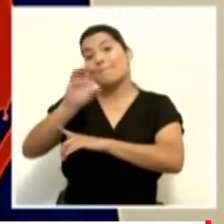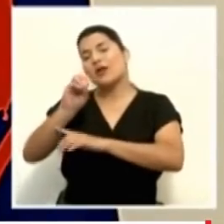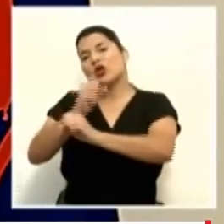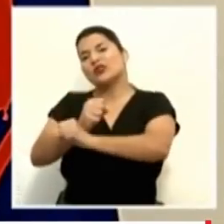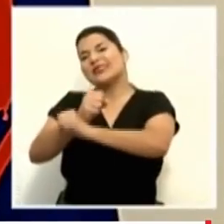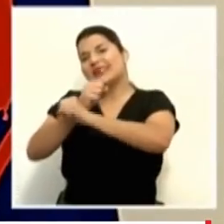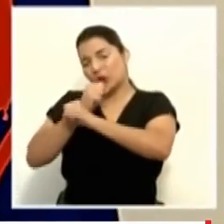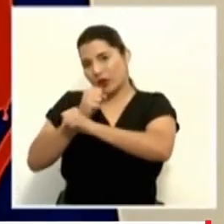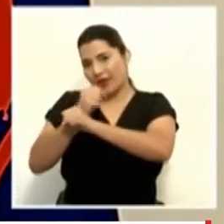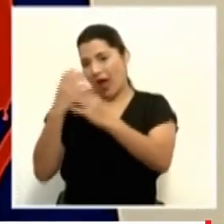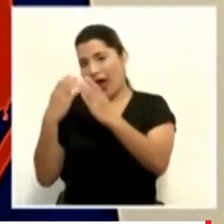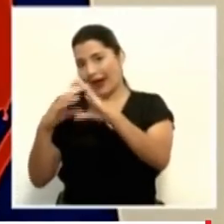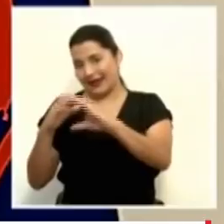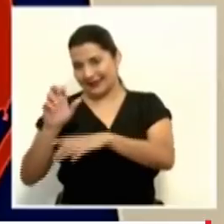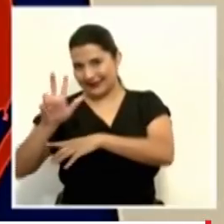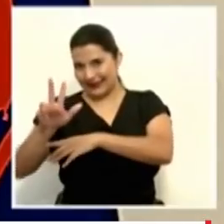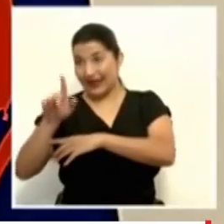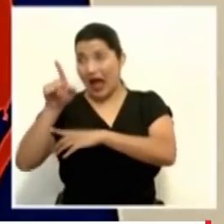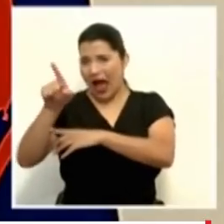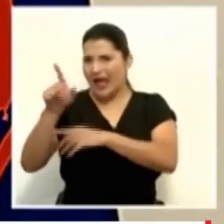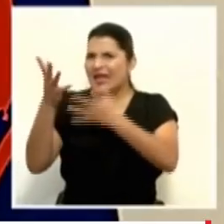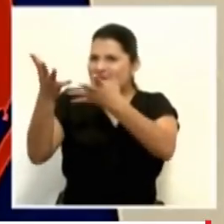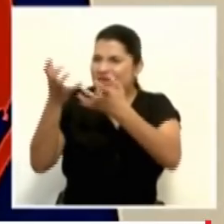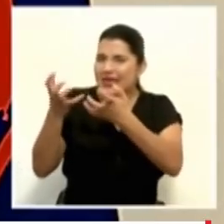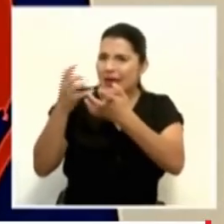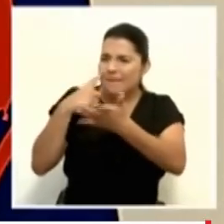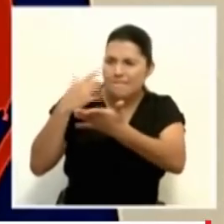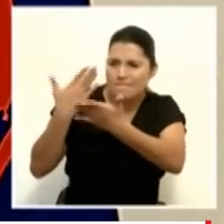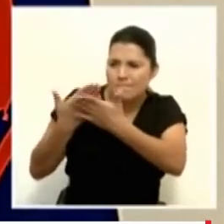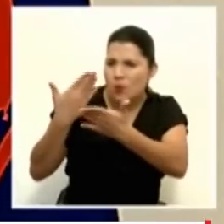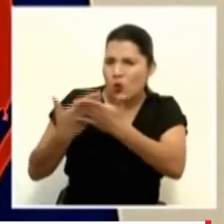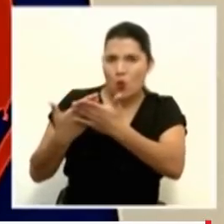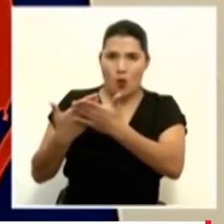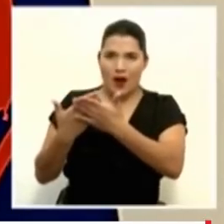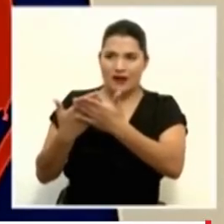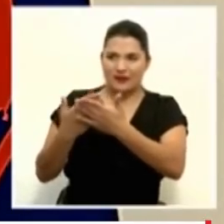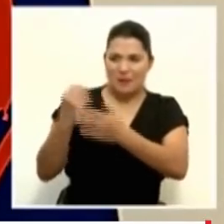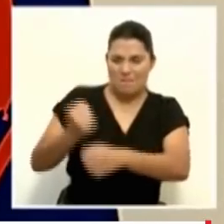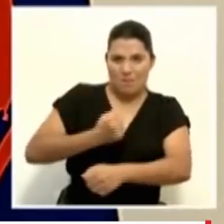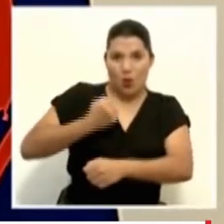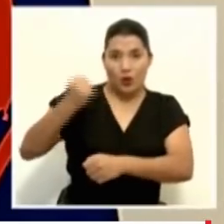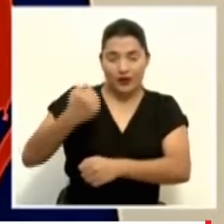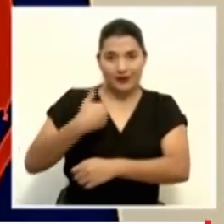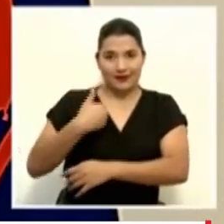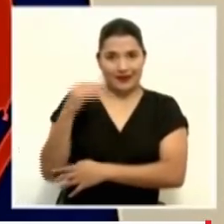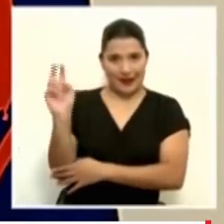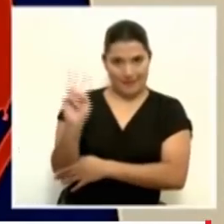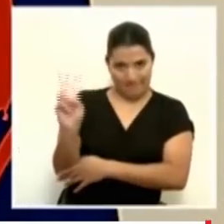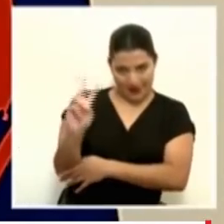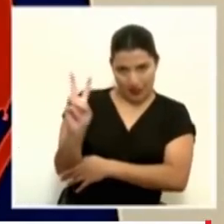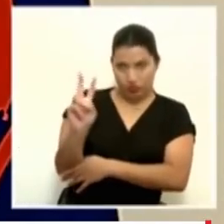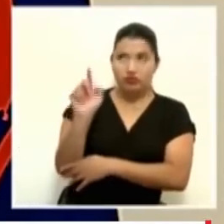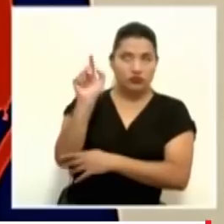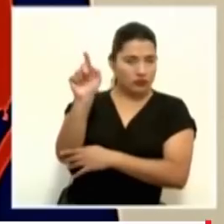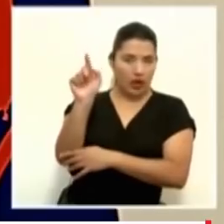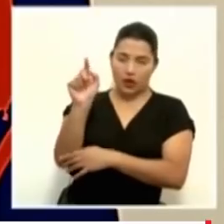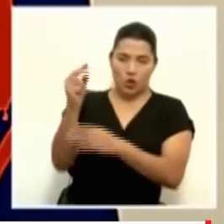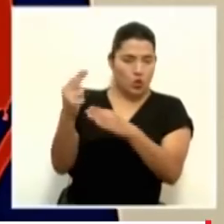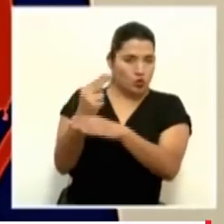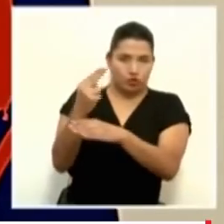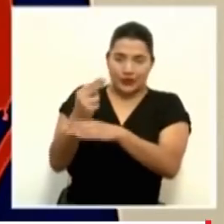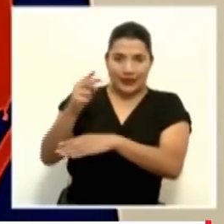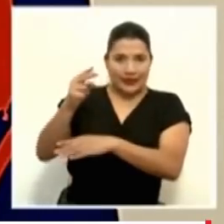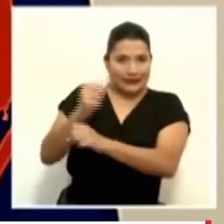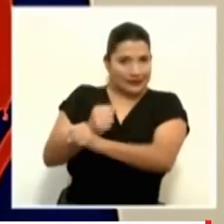para hacer pruebas de potencia neutralizadora del virus con las condiciones de seguridad que se requieren